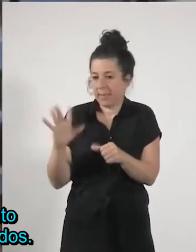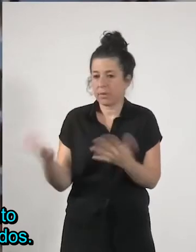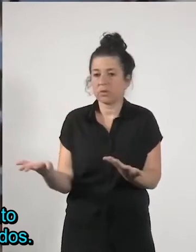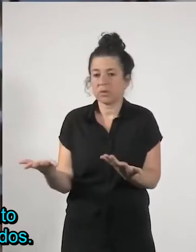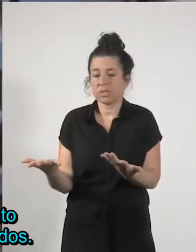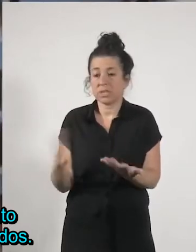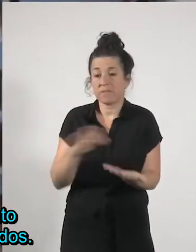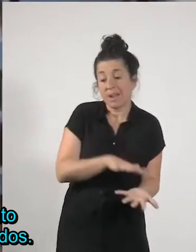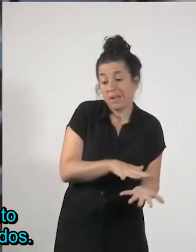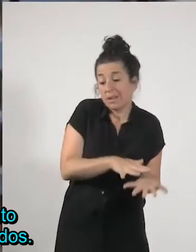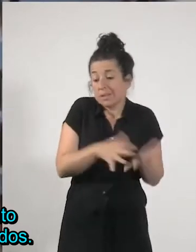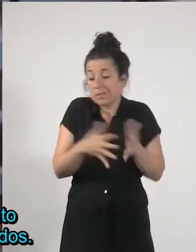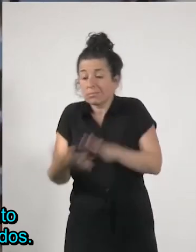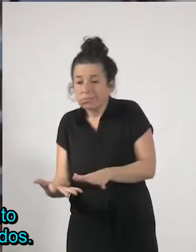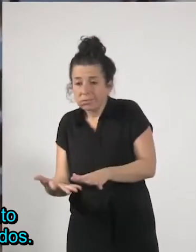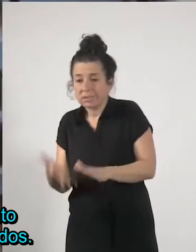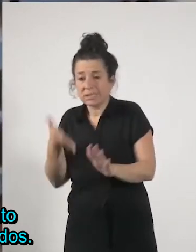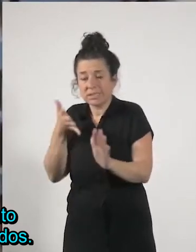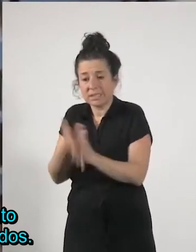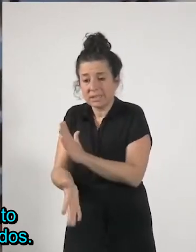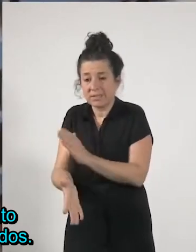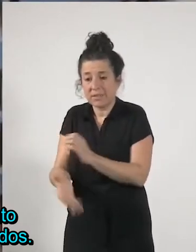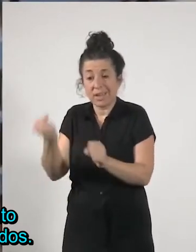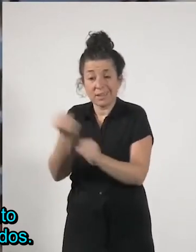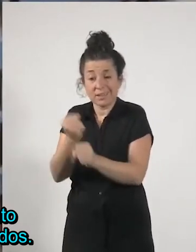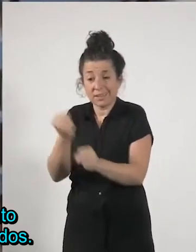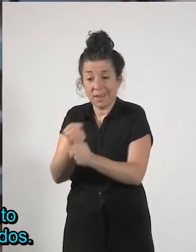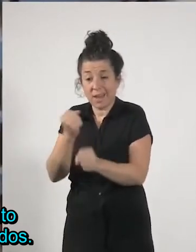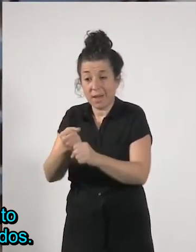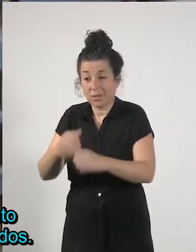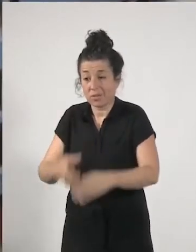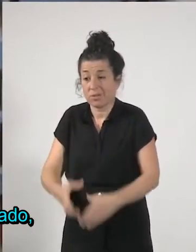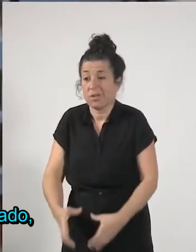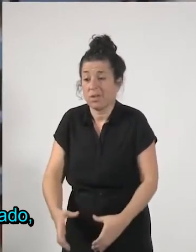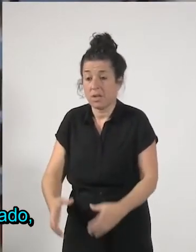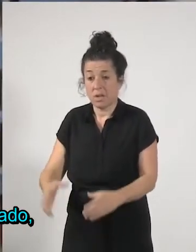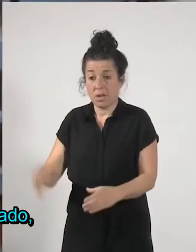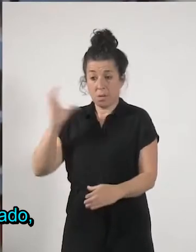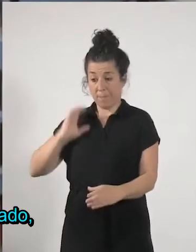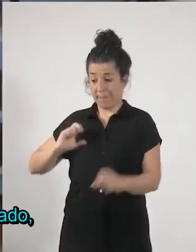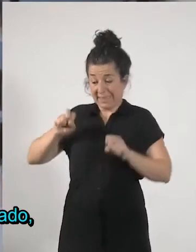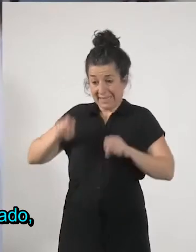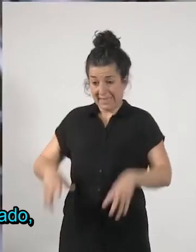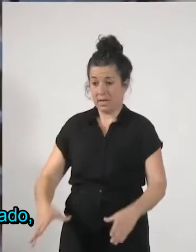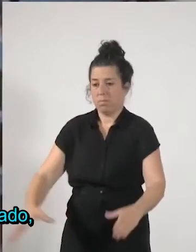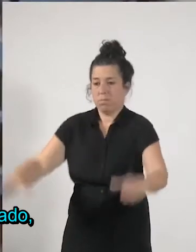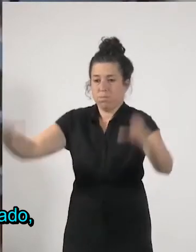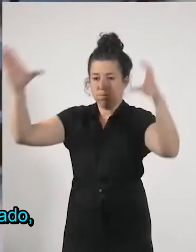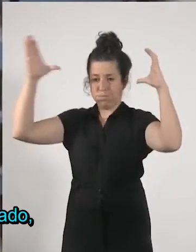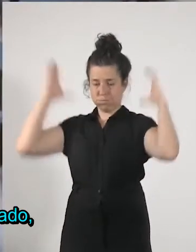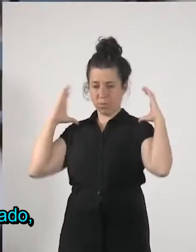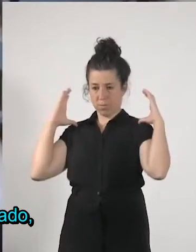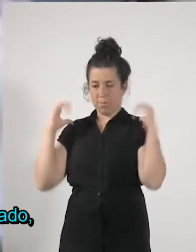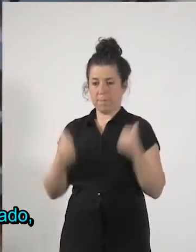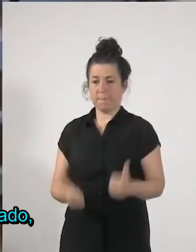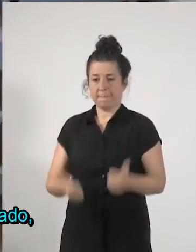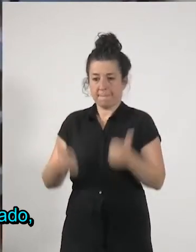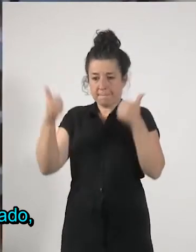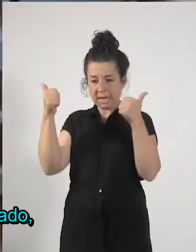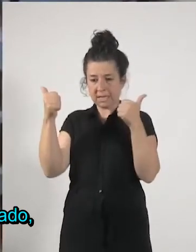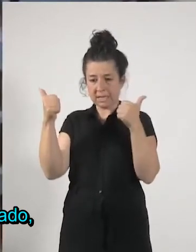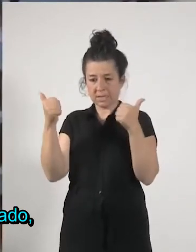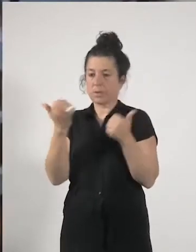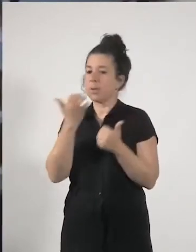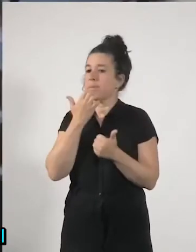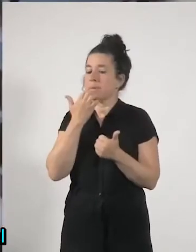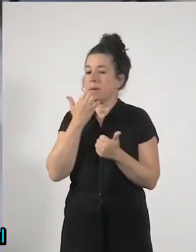traducido en un aumento de la carga de trabajos no remunerados ¿por qué? pues porque como ha comentado pues las escuelas